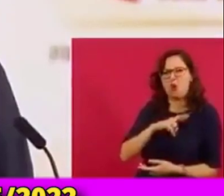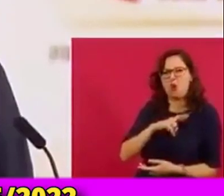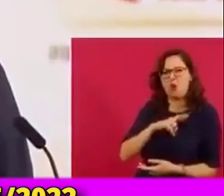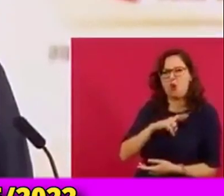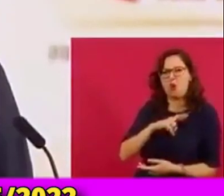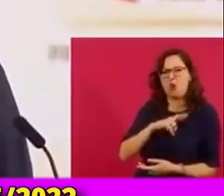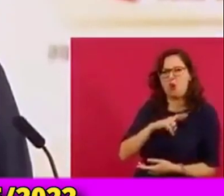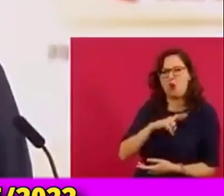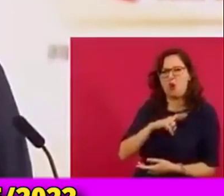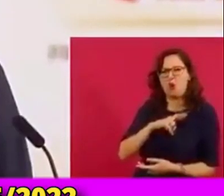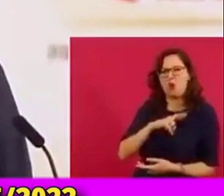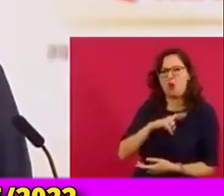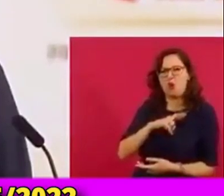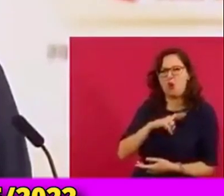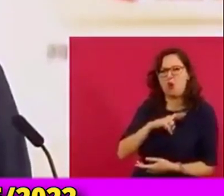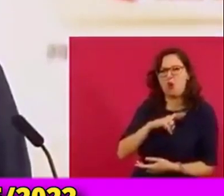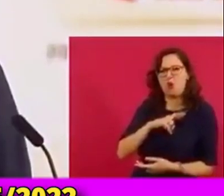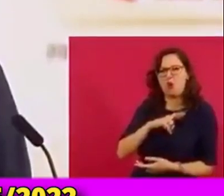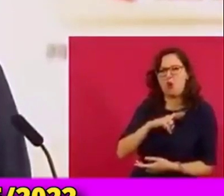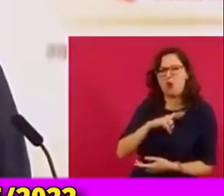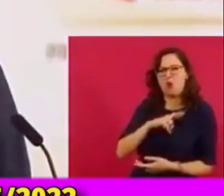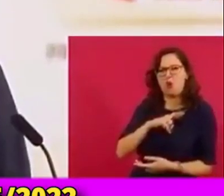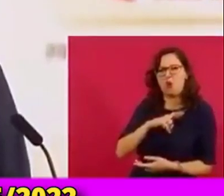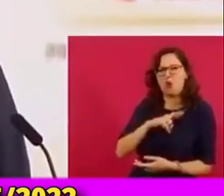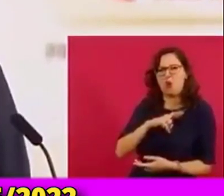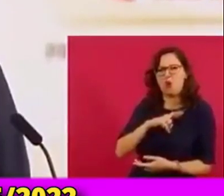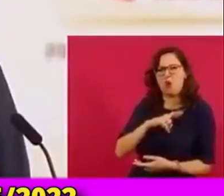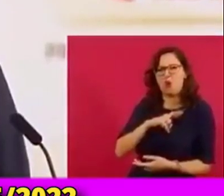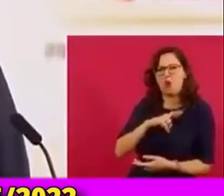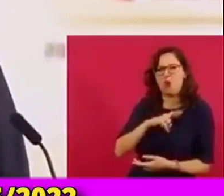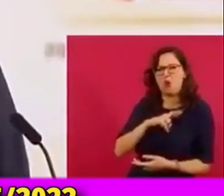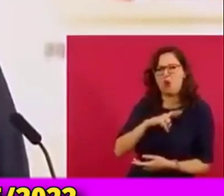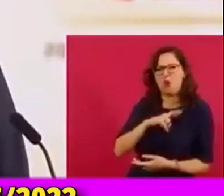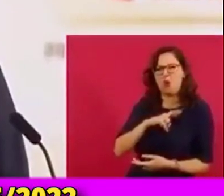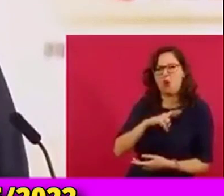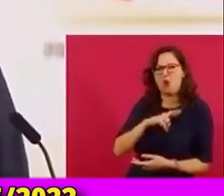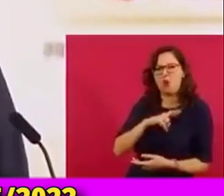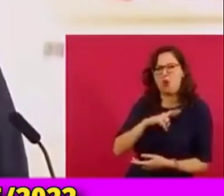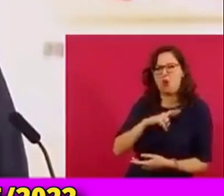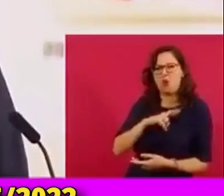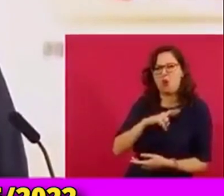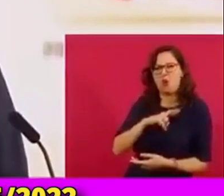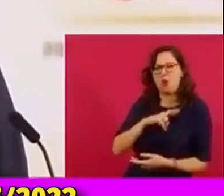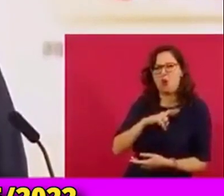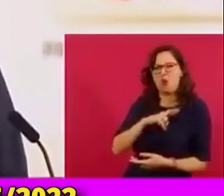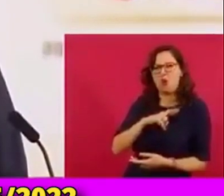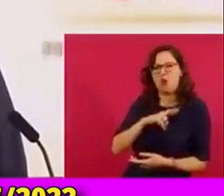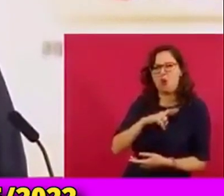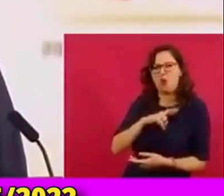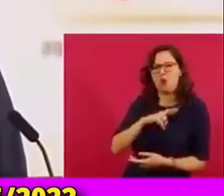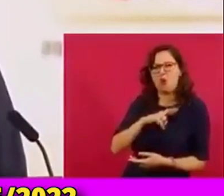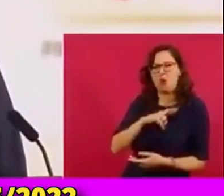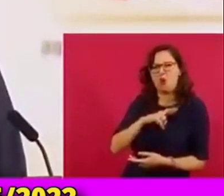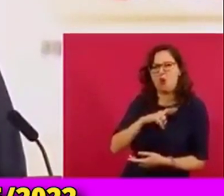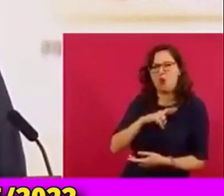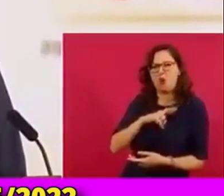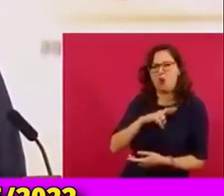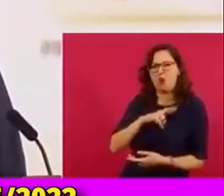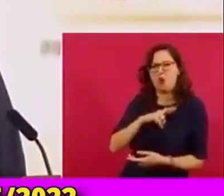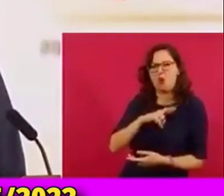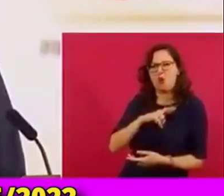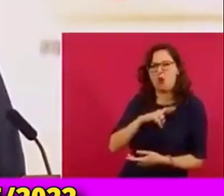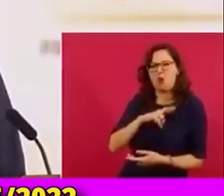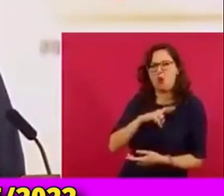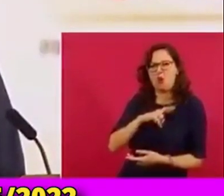cuenta del fracaso de su gobierno y que todo lo que él hace no sirve, entonces llama sopilotada a los mexicanos. Y esto,